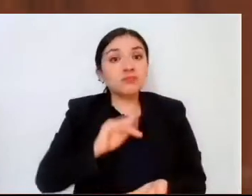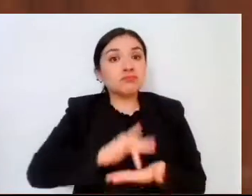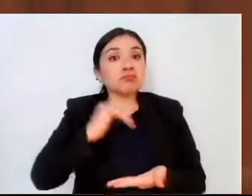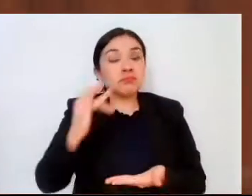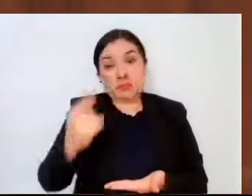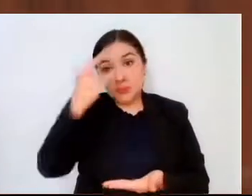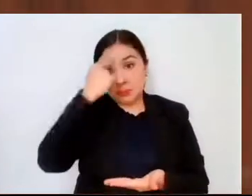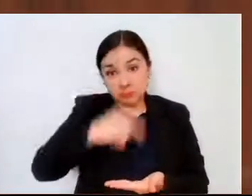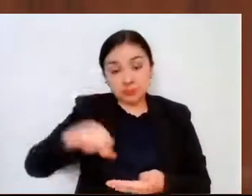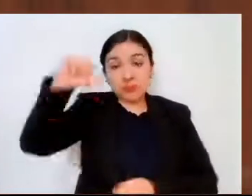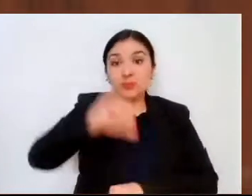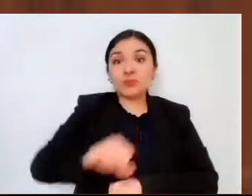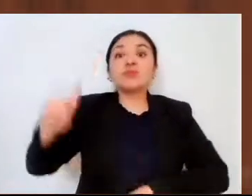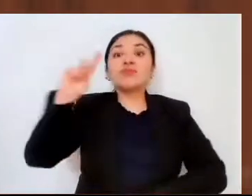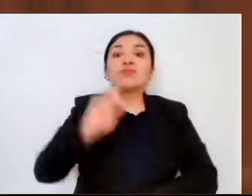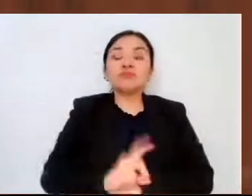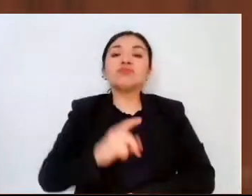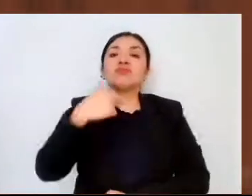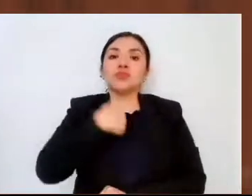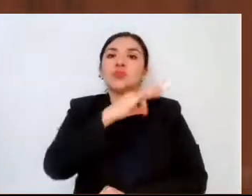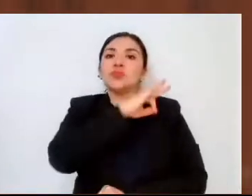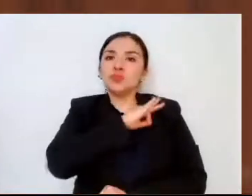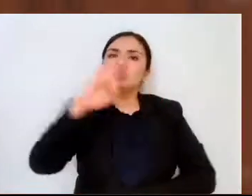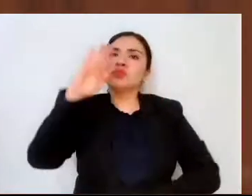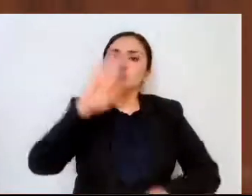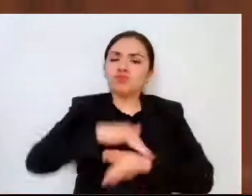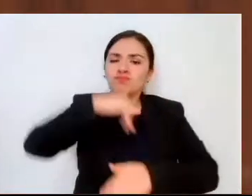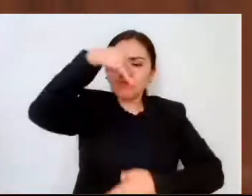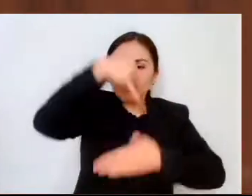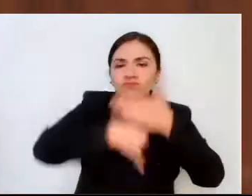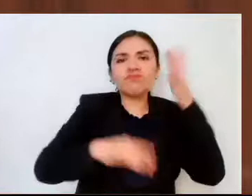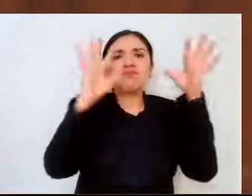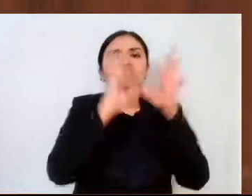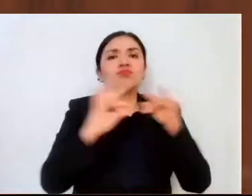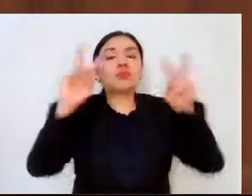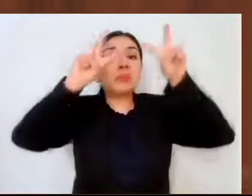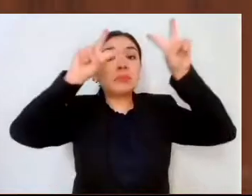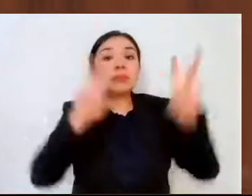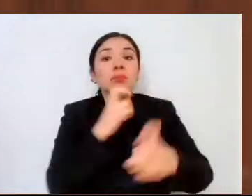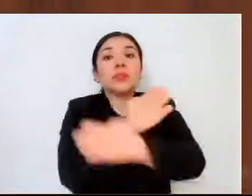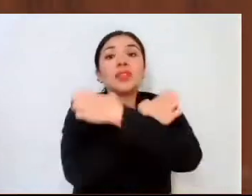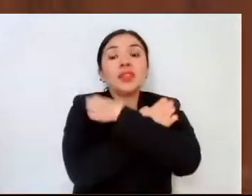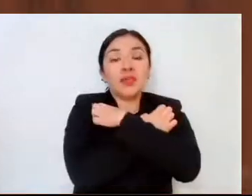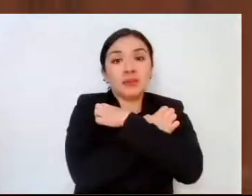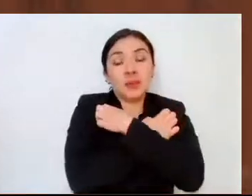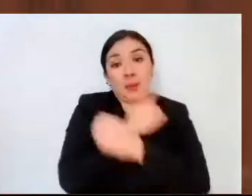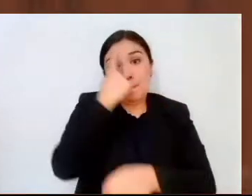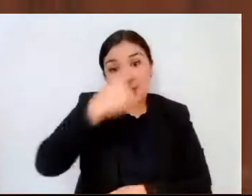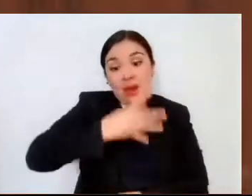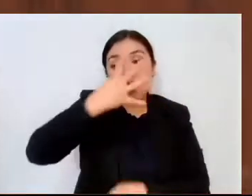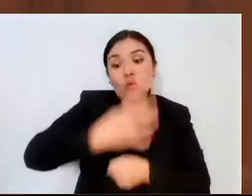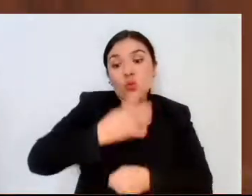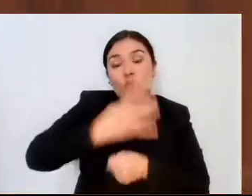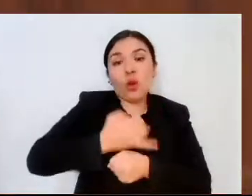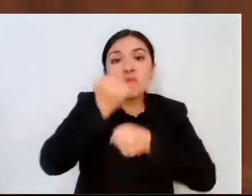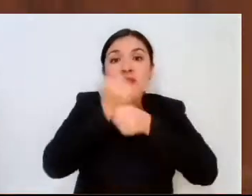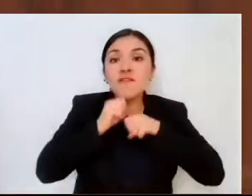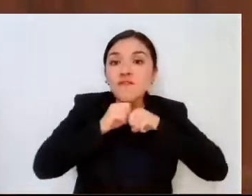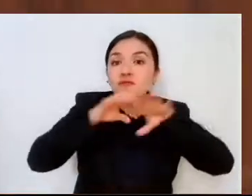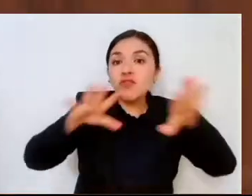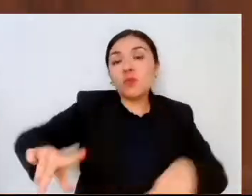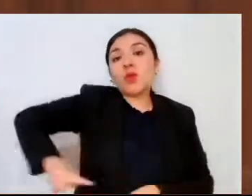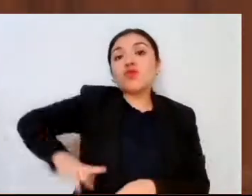soberanía para ampliar el contenido en materia educativa del cuarto informe del gobernador